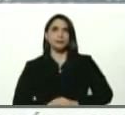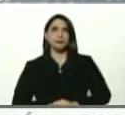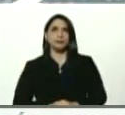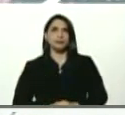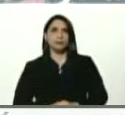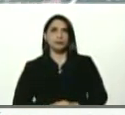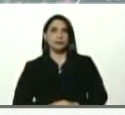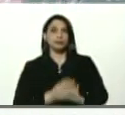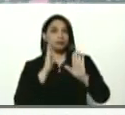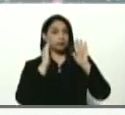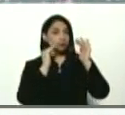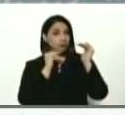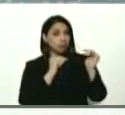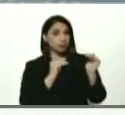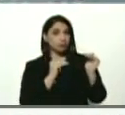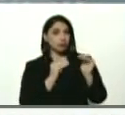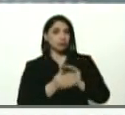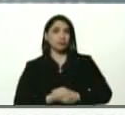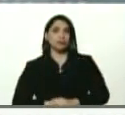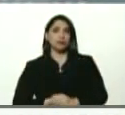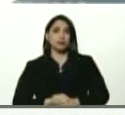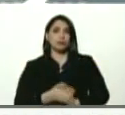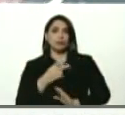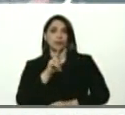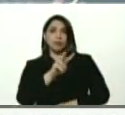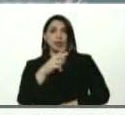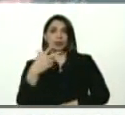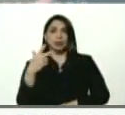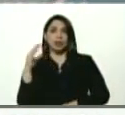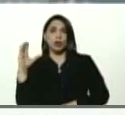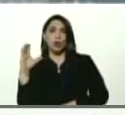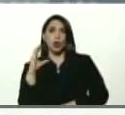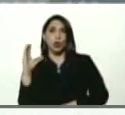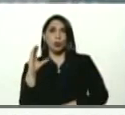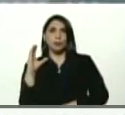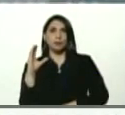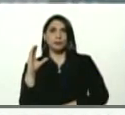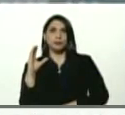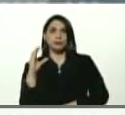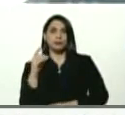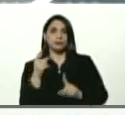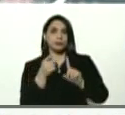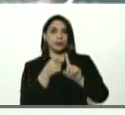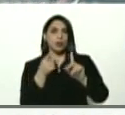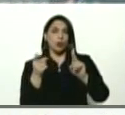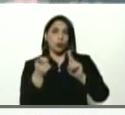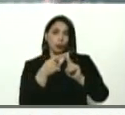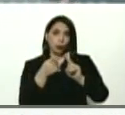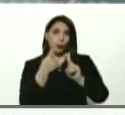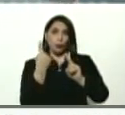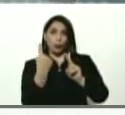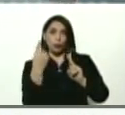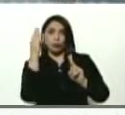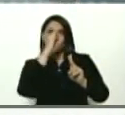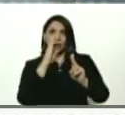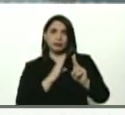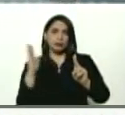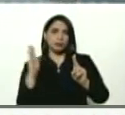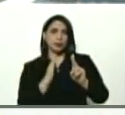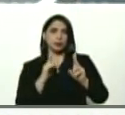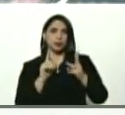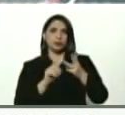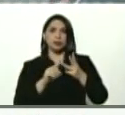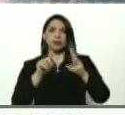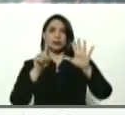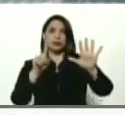Atención. 23 casos de Colombia. Un caso de Brasil. Seis casos